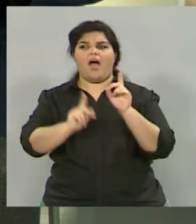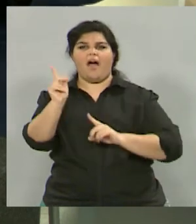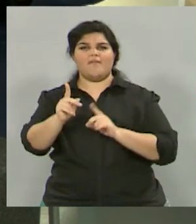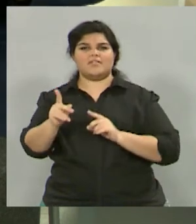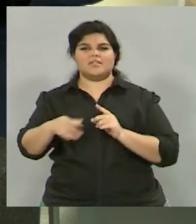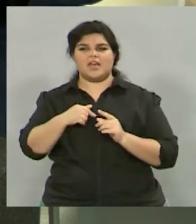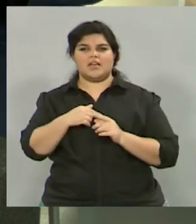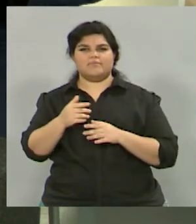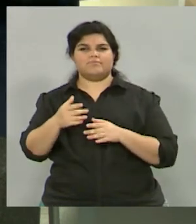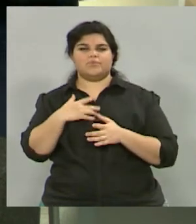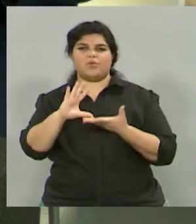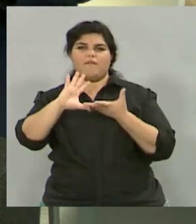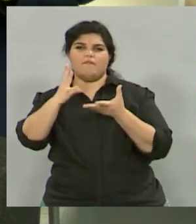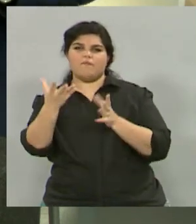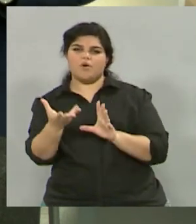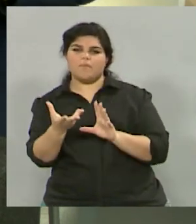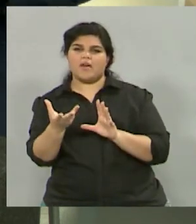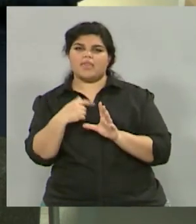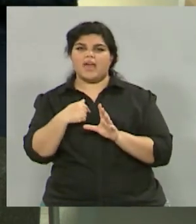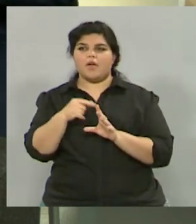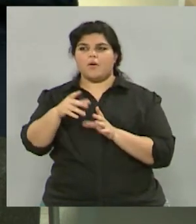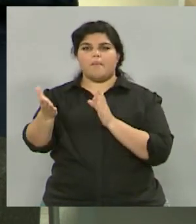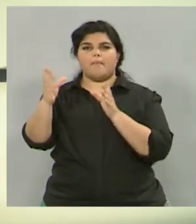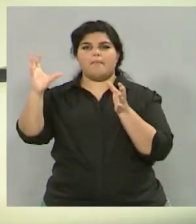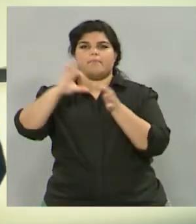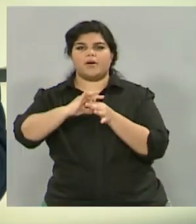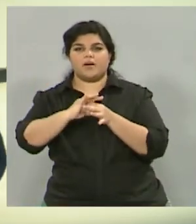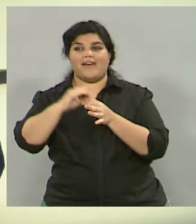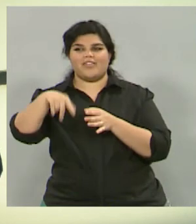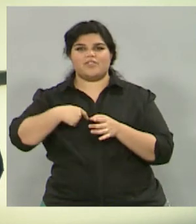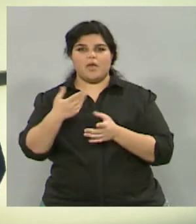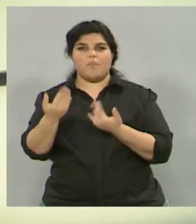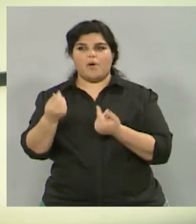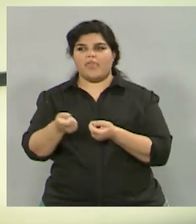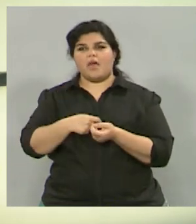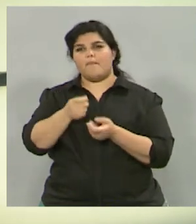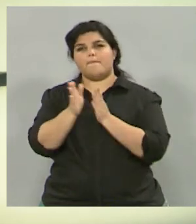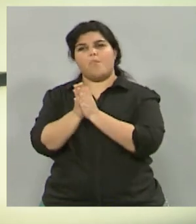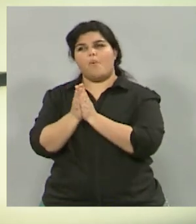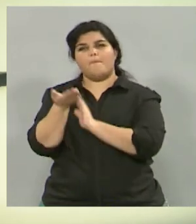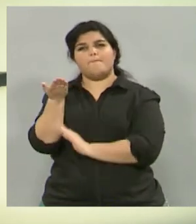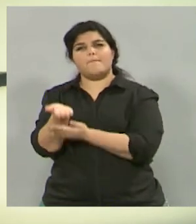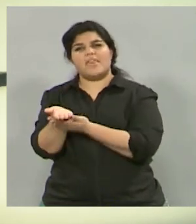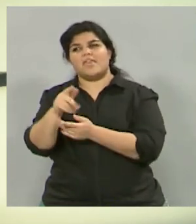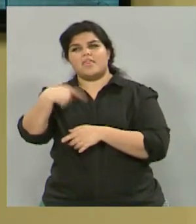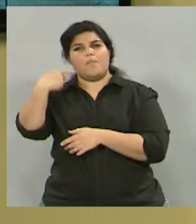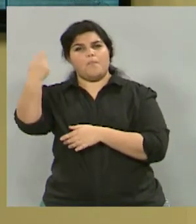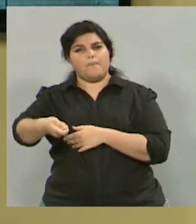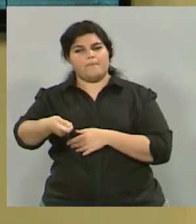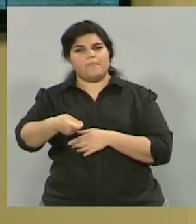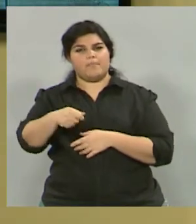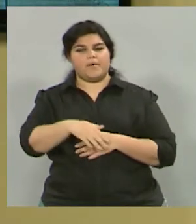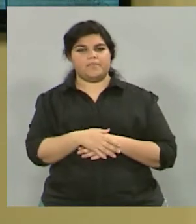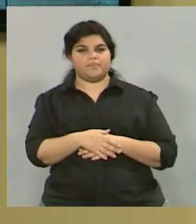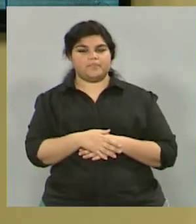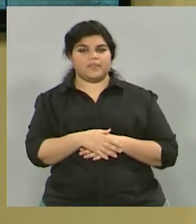con el dueño probablemente y tenga la posibilidad hasta del fiado y eso es bastante bueno porque es una alternativa financiarse a bajo costo. Así es, bueno, muchas gracias José